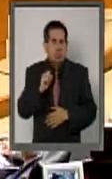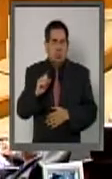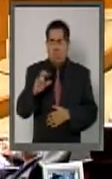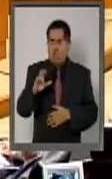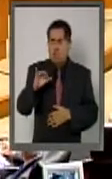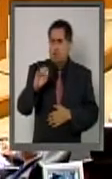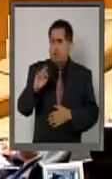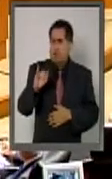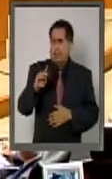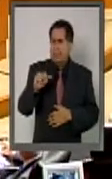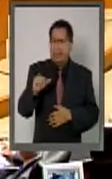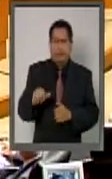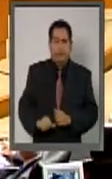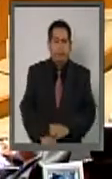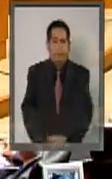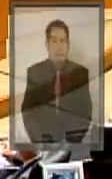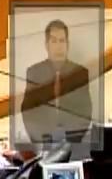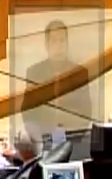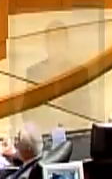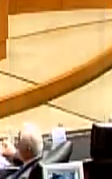Rocío Pineda, Bochim.